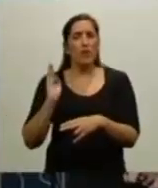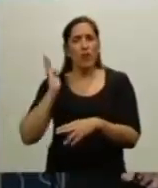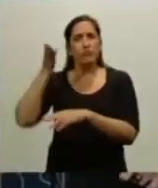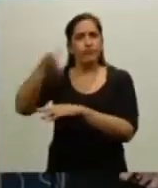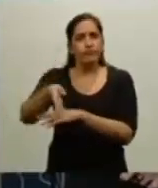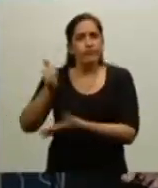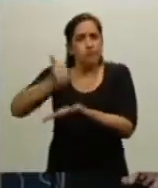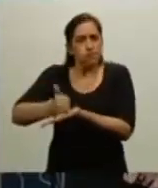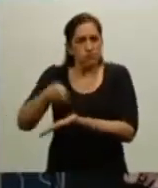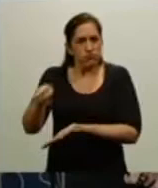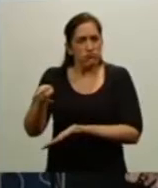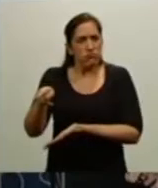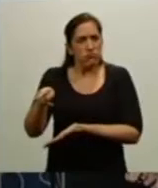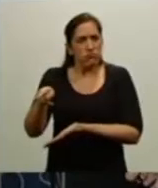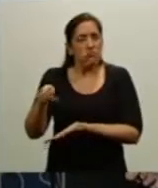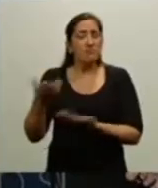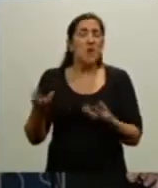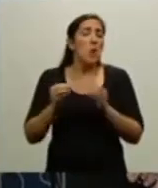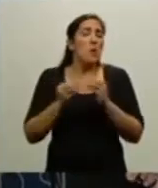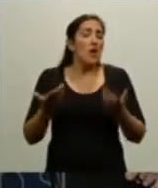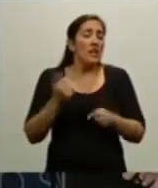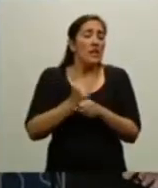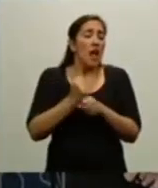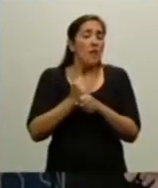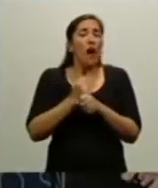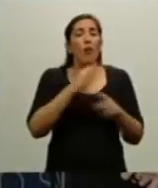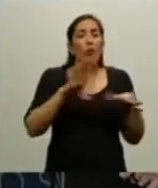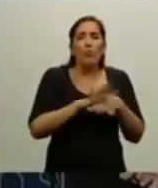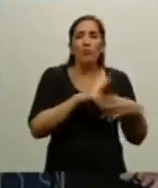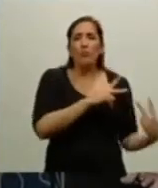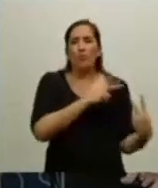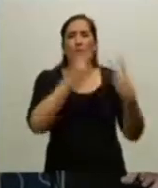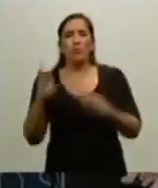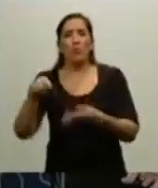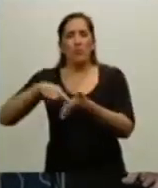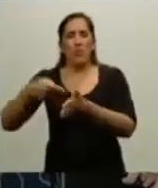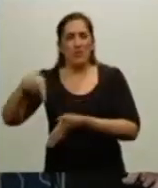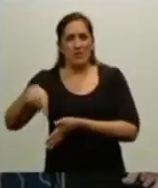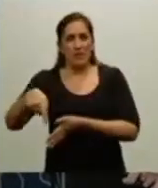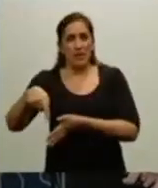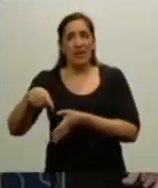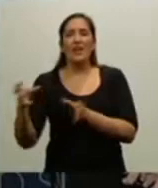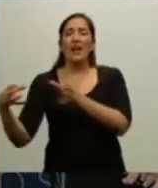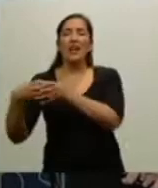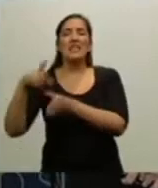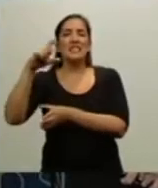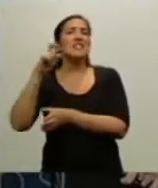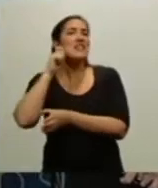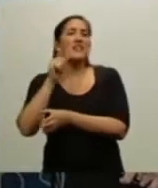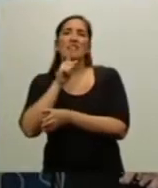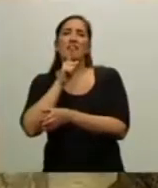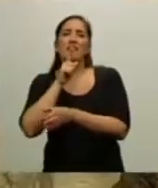por cuestiones de trabajo estaba aquí en Buenos Aires y la CGT en ese momento había